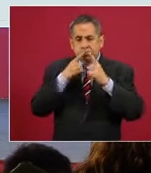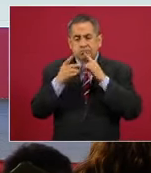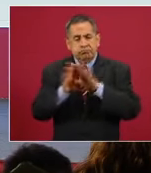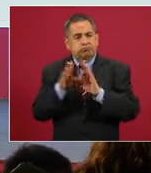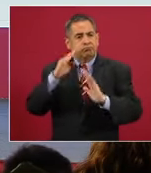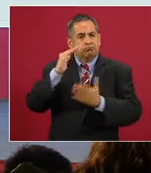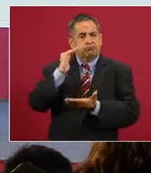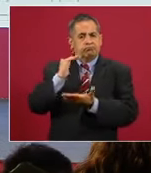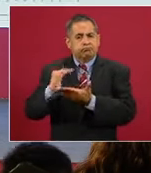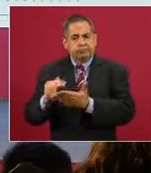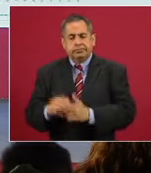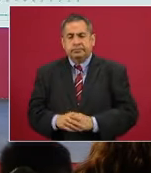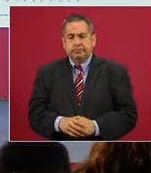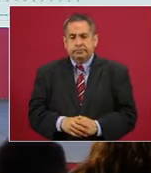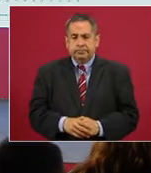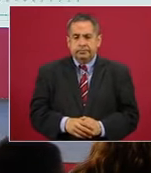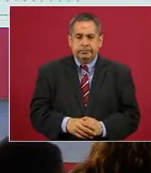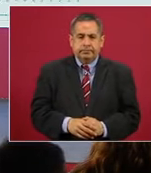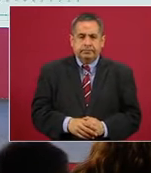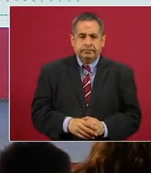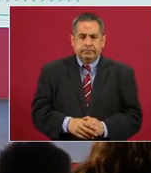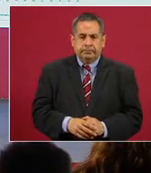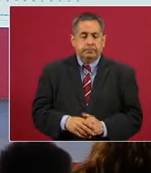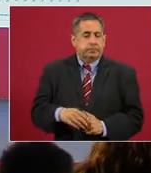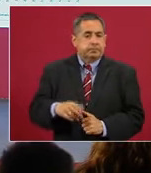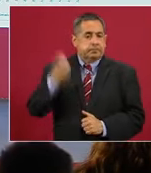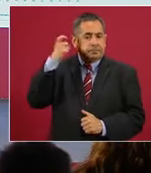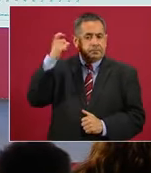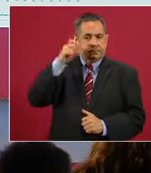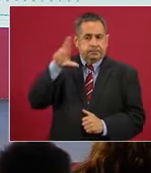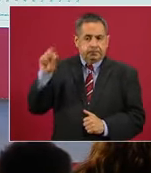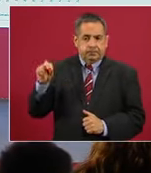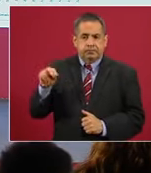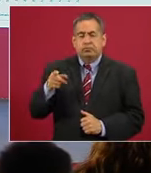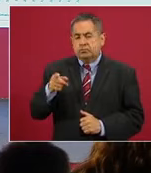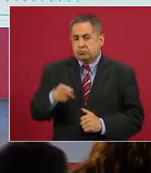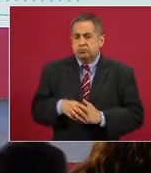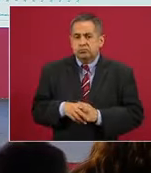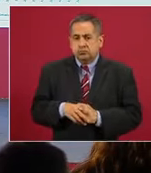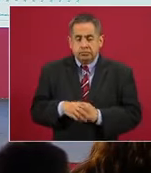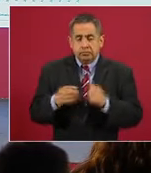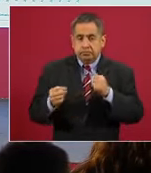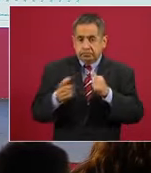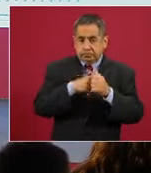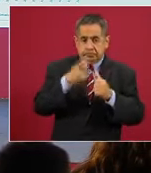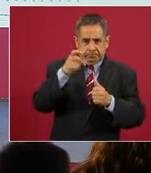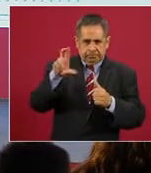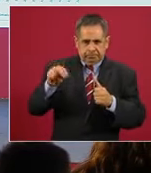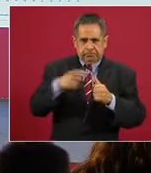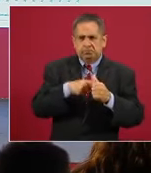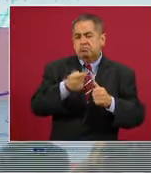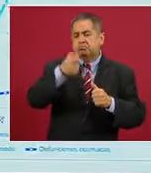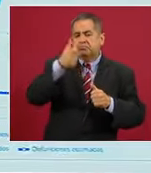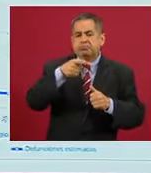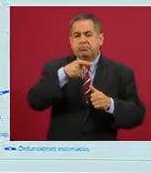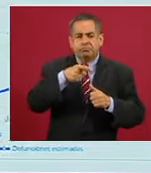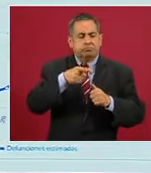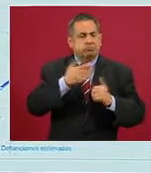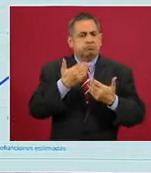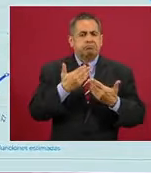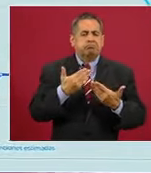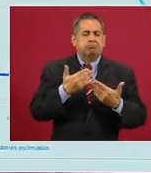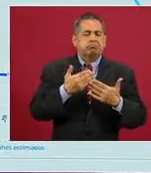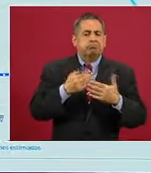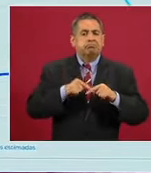descenso. La siguiente. Quintana Roo tuvo una primera fase de ascenso, estabilidad,